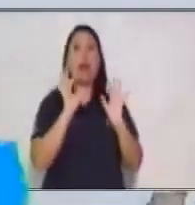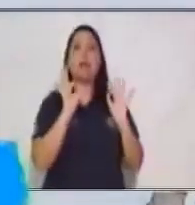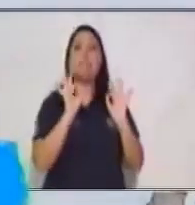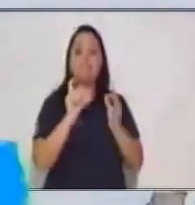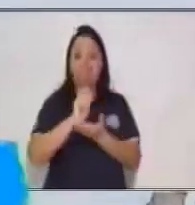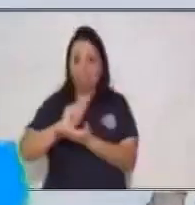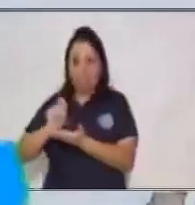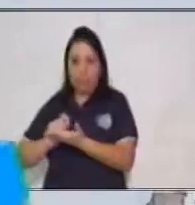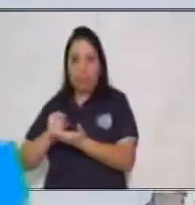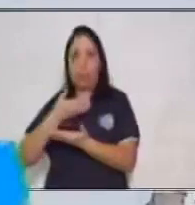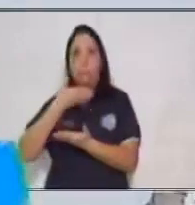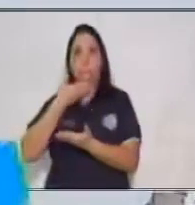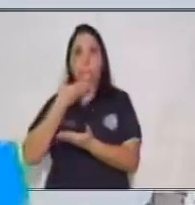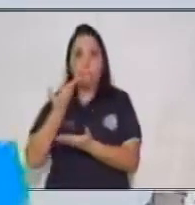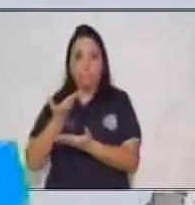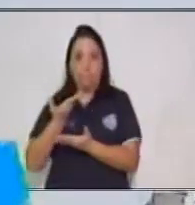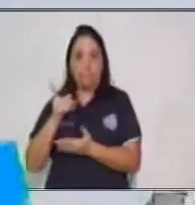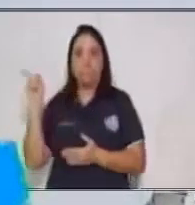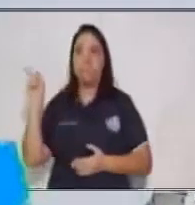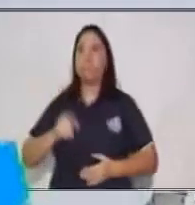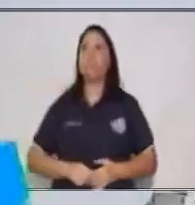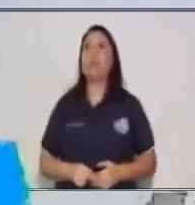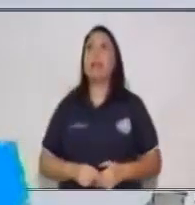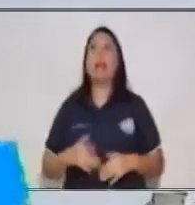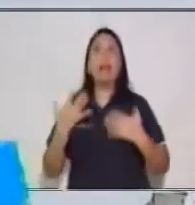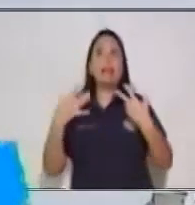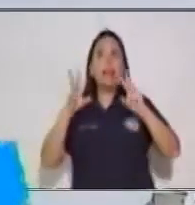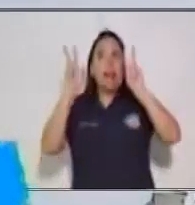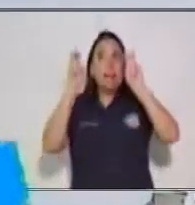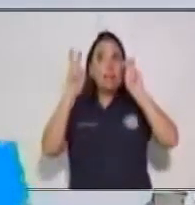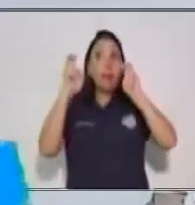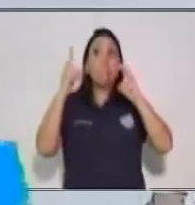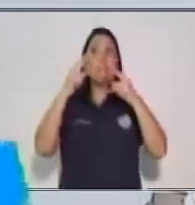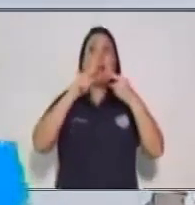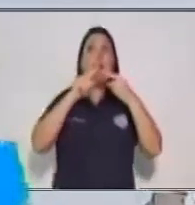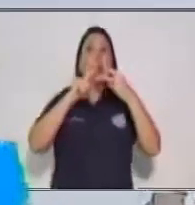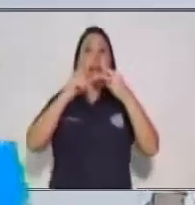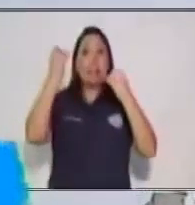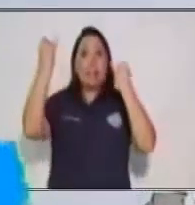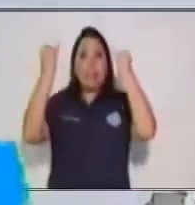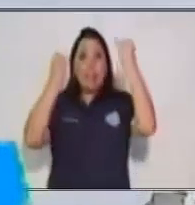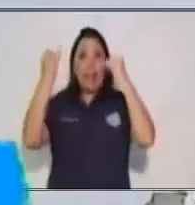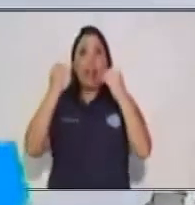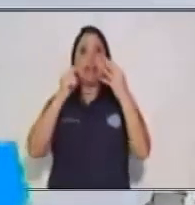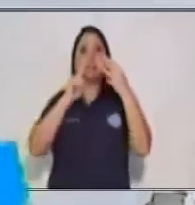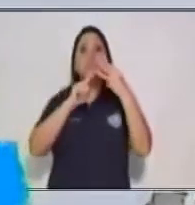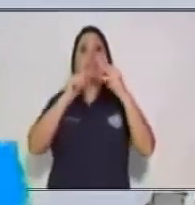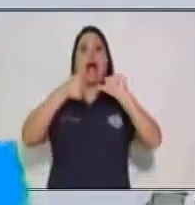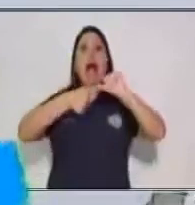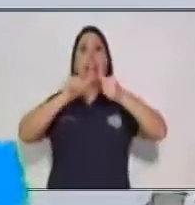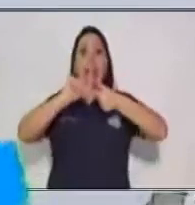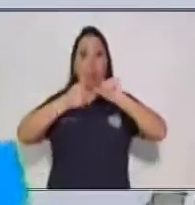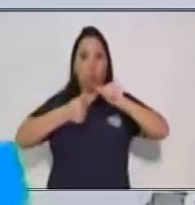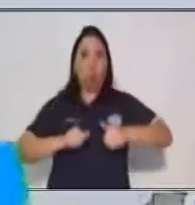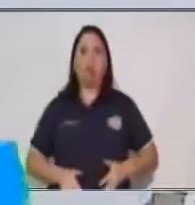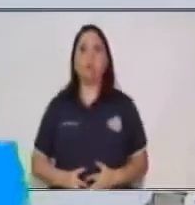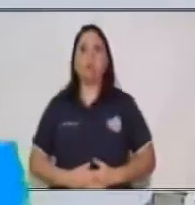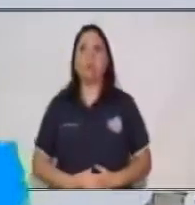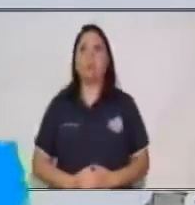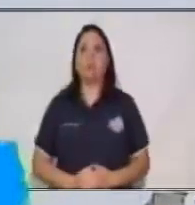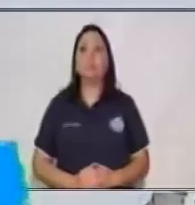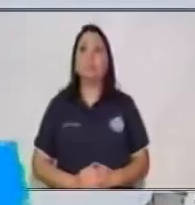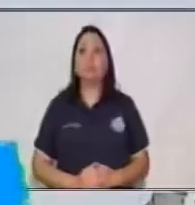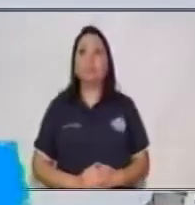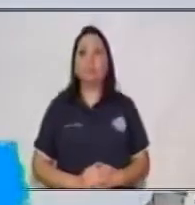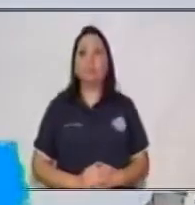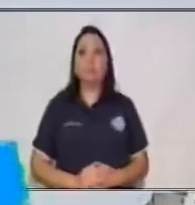Entonces, ya tenemos acá, establecimos nuestro tema, generamos ideas y lo estamos adecuando. Luego, el